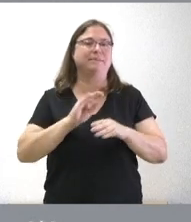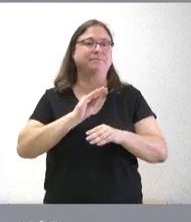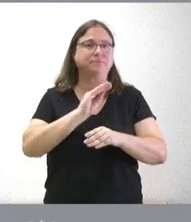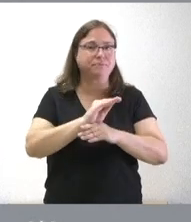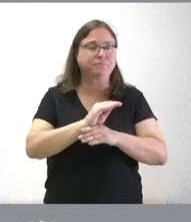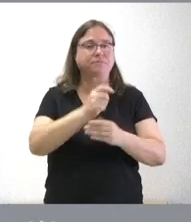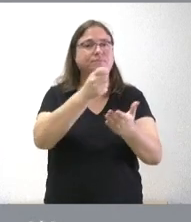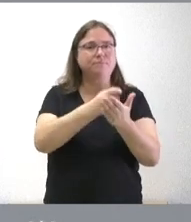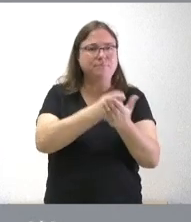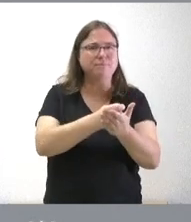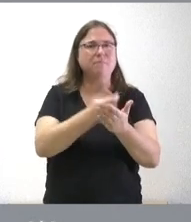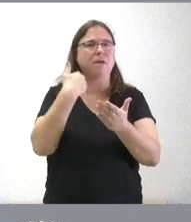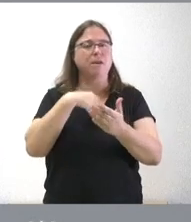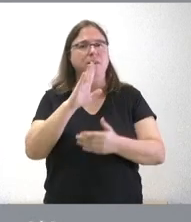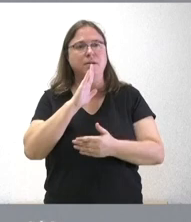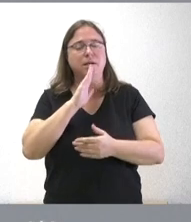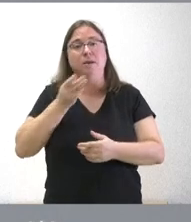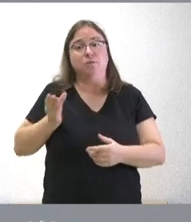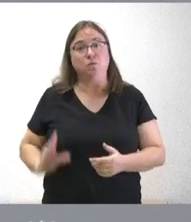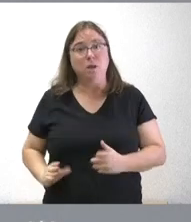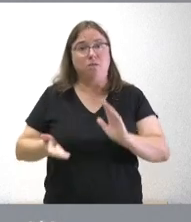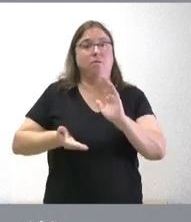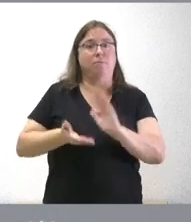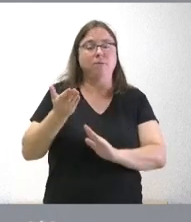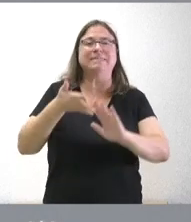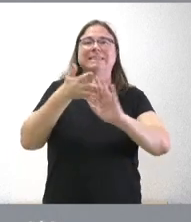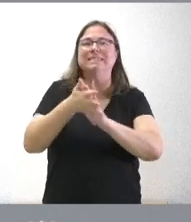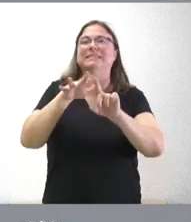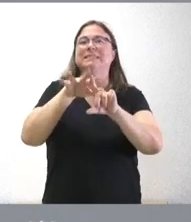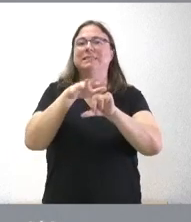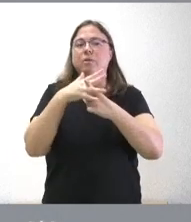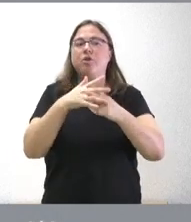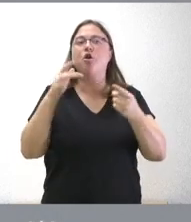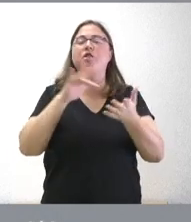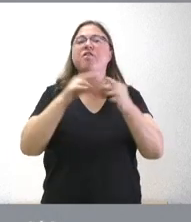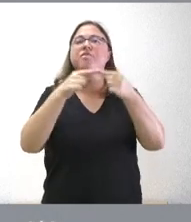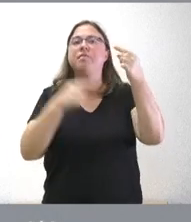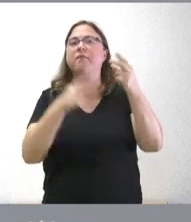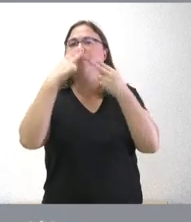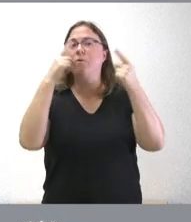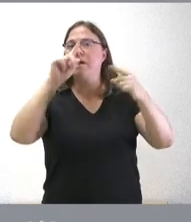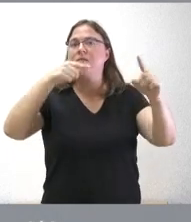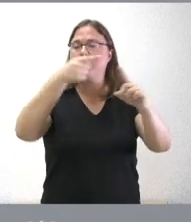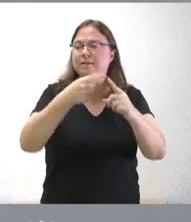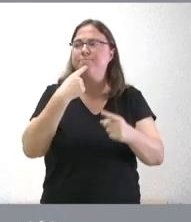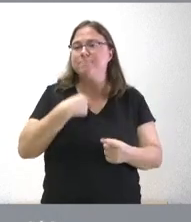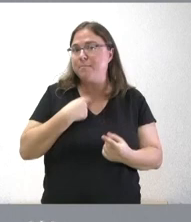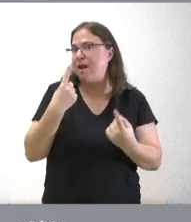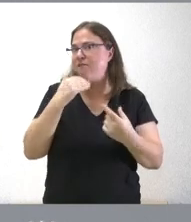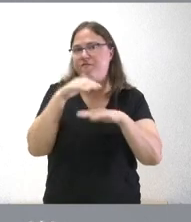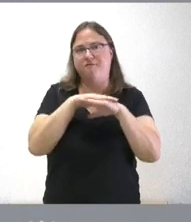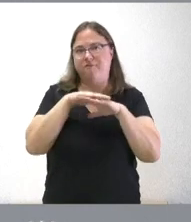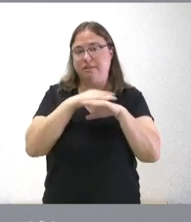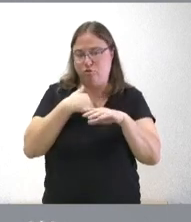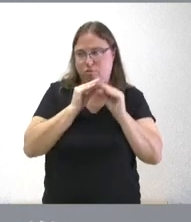a cuenta a la subida de la retribución de los empleados públicos a la definición de cuál es el escenario de fin público para el próximo ejercicio que son elementos esenciales para hacer